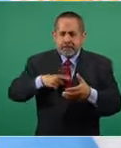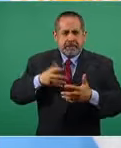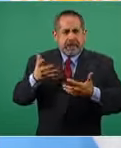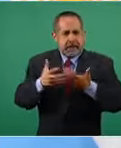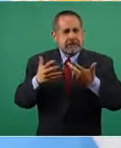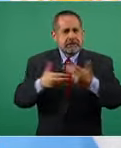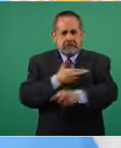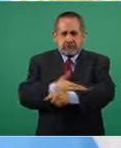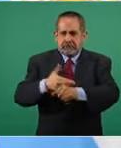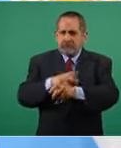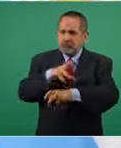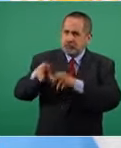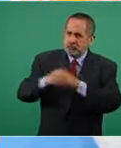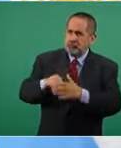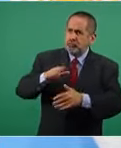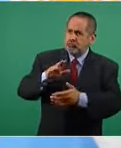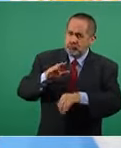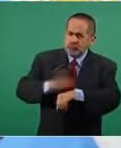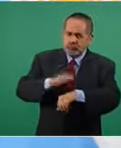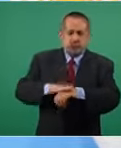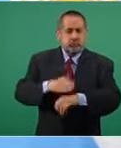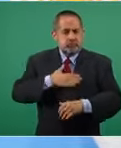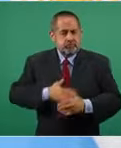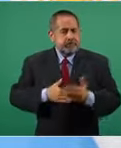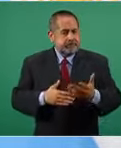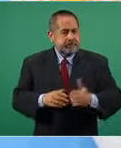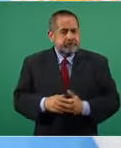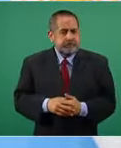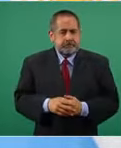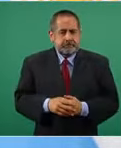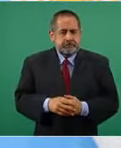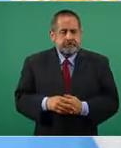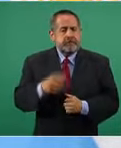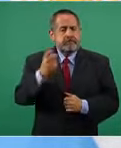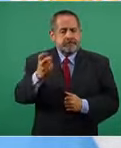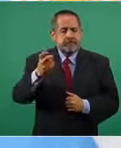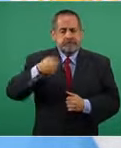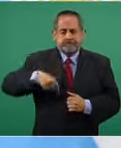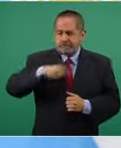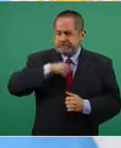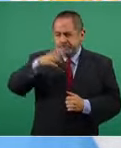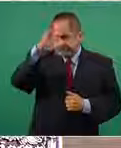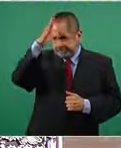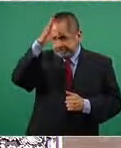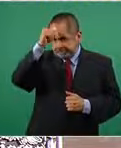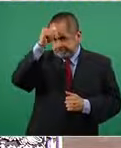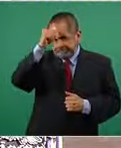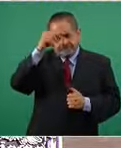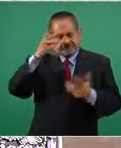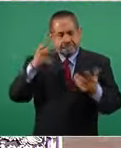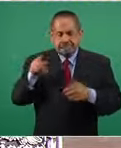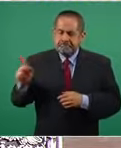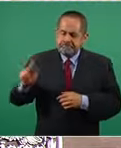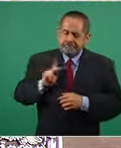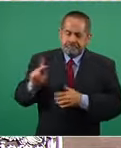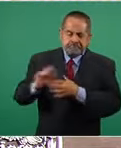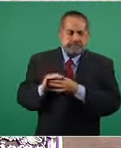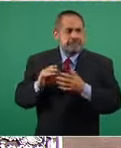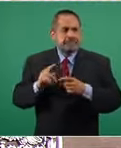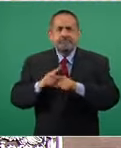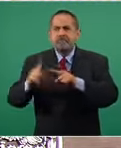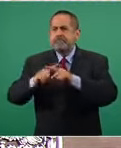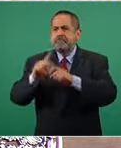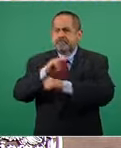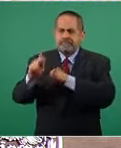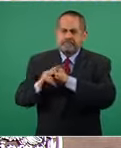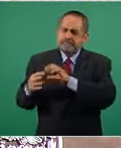en esto pues coincidimos la mayoría de los pueblos yo